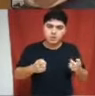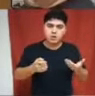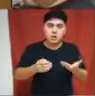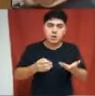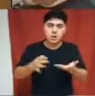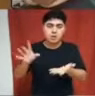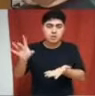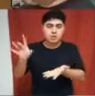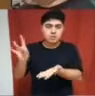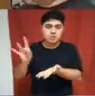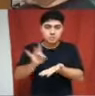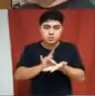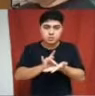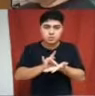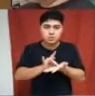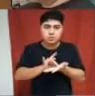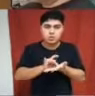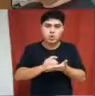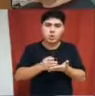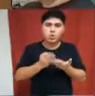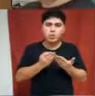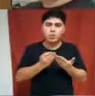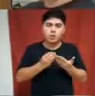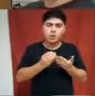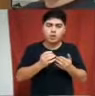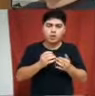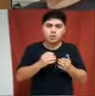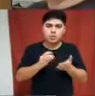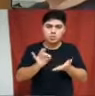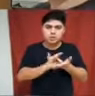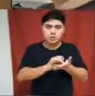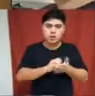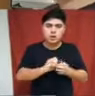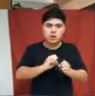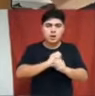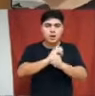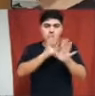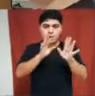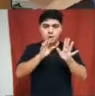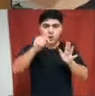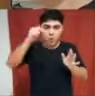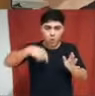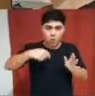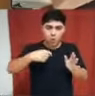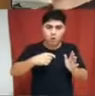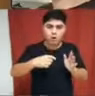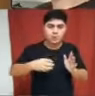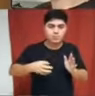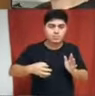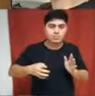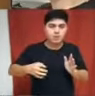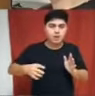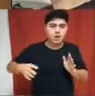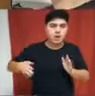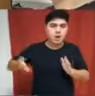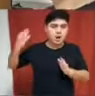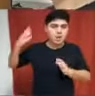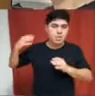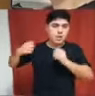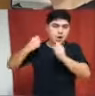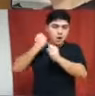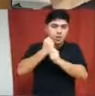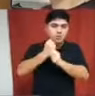se deben llevar a cabo de manera transparente y esto no sucede desde hace muchísimos años en Plaza Huíncul,